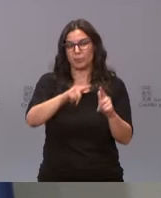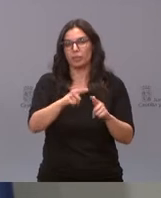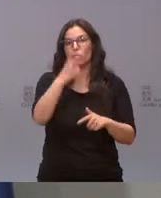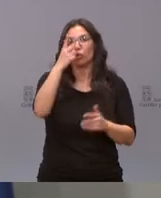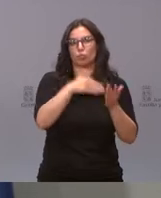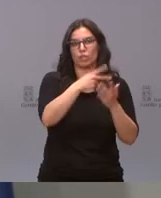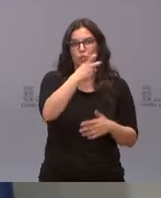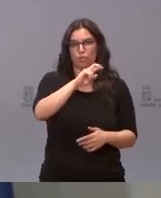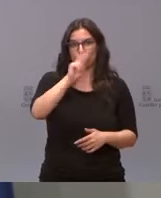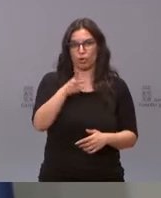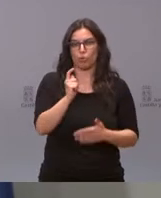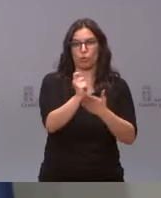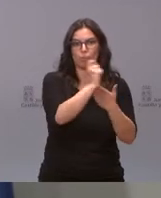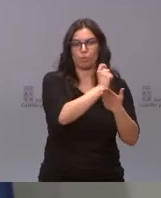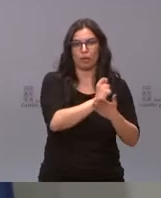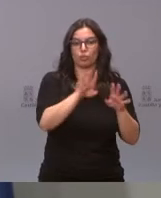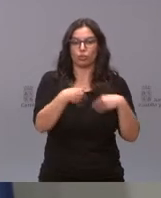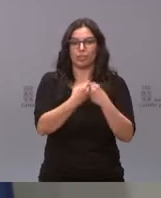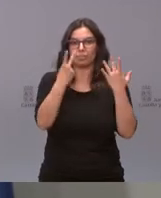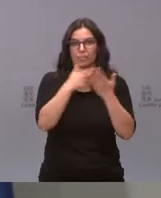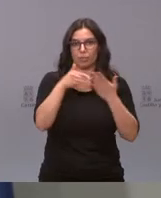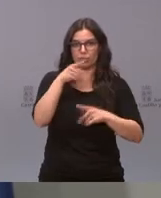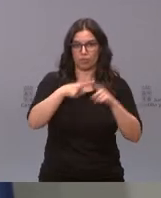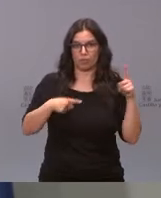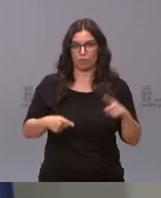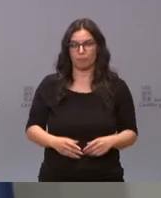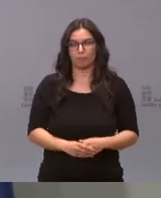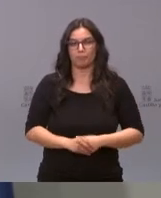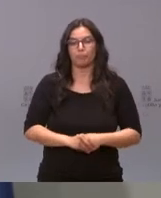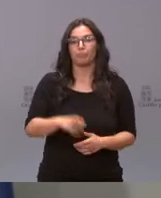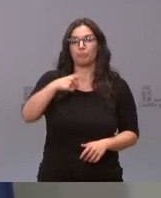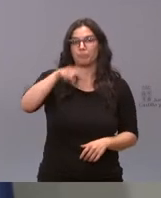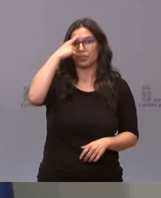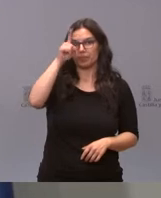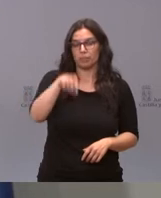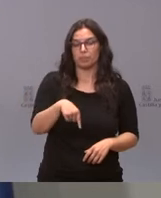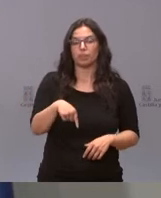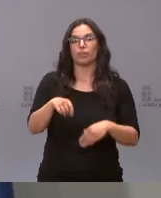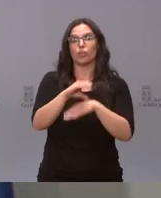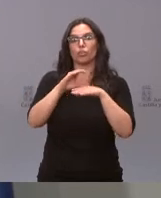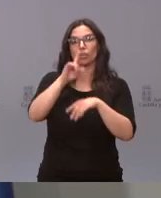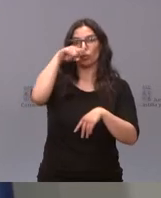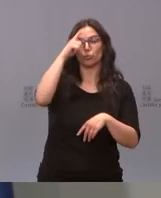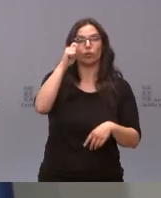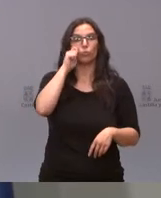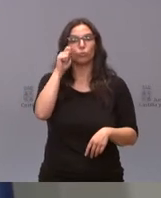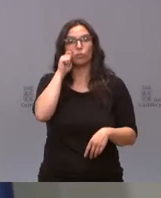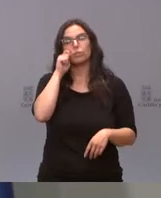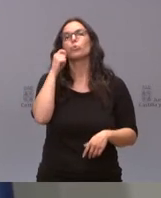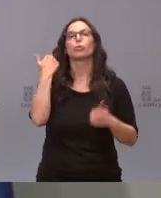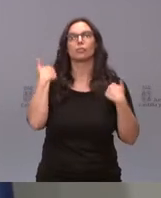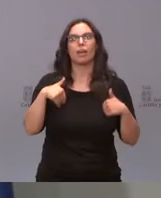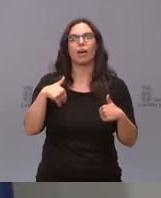euros, 7 millones y medio. Como saben también, a través de la Consejería de Cultura y Turismo ya se han